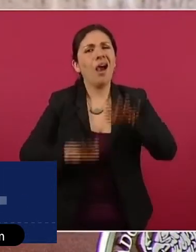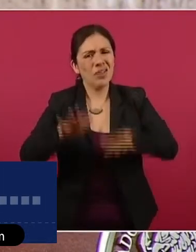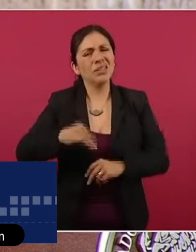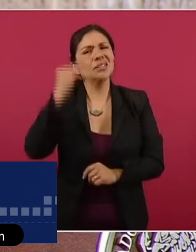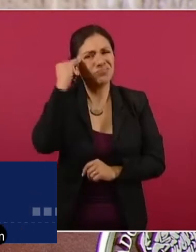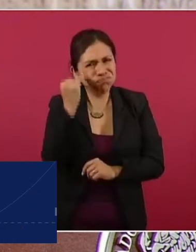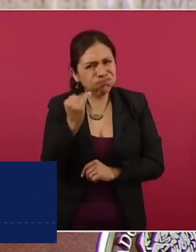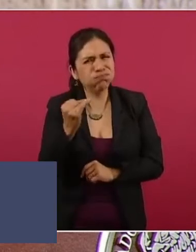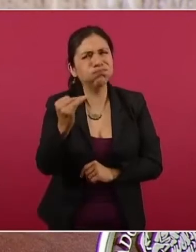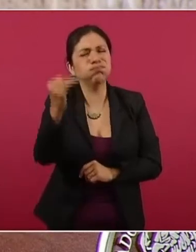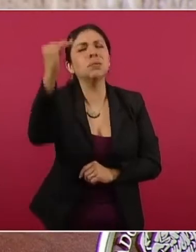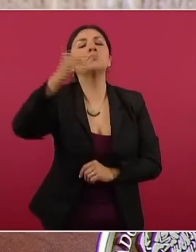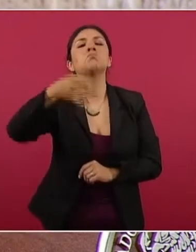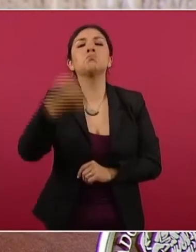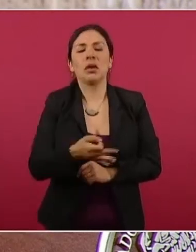pero llega.